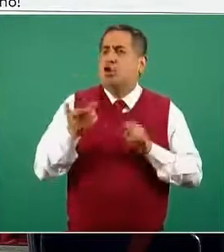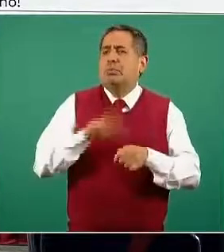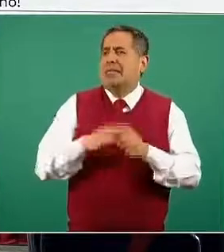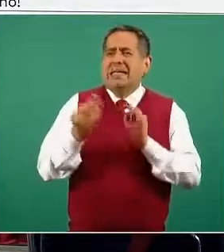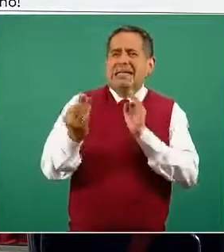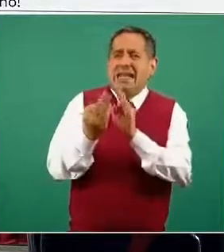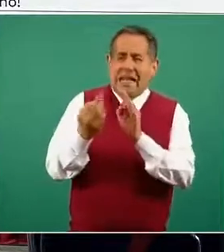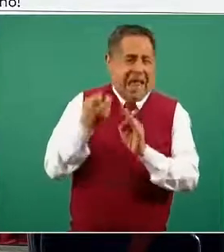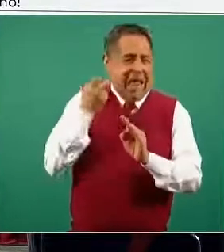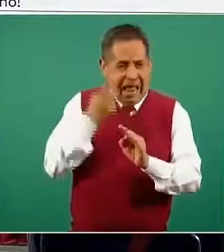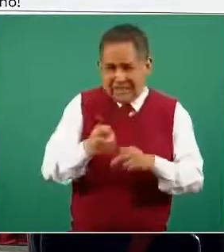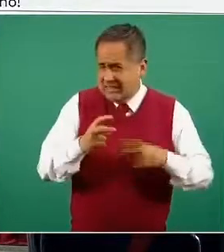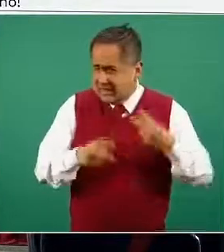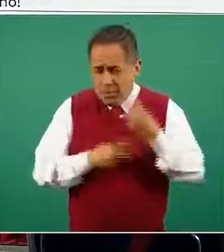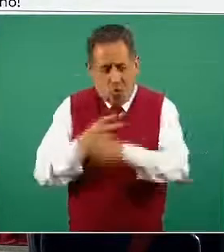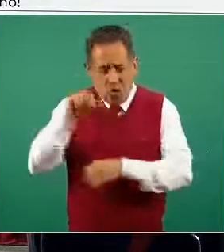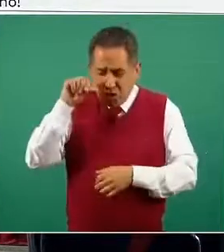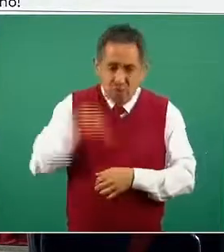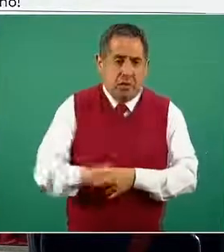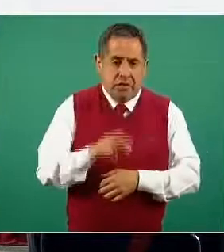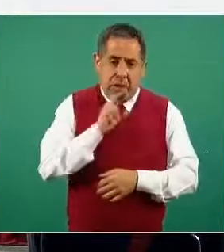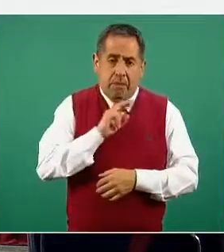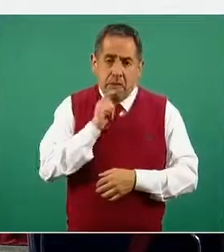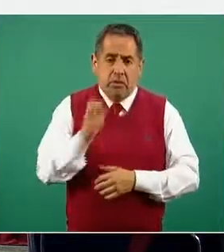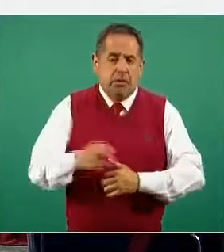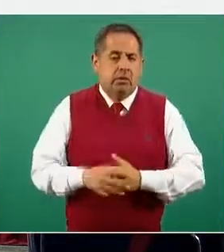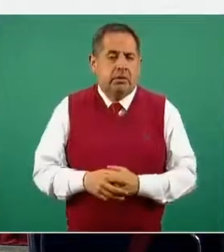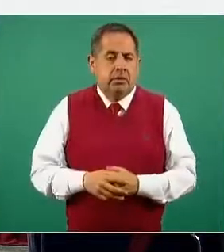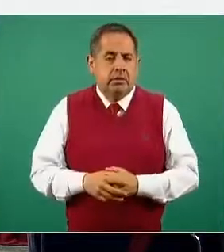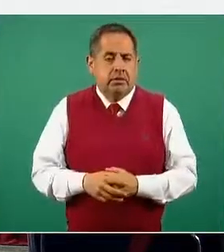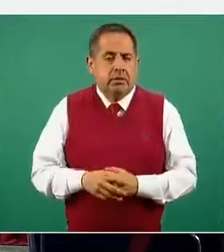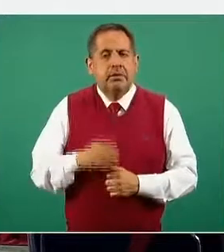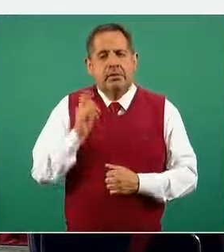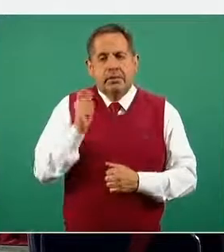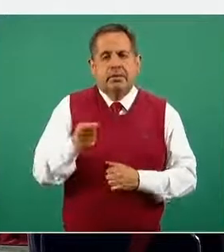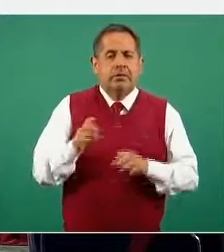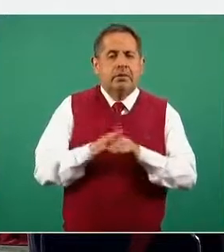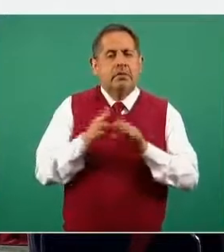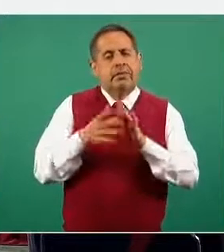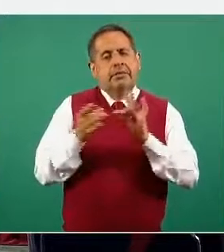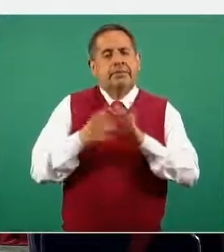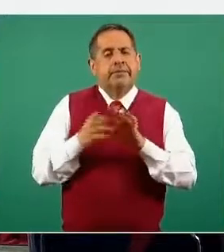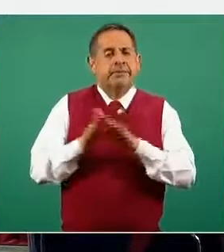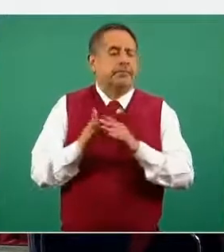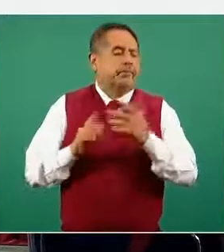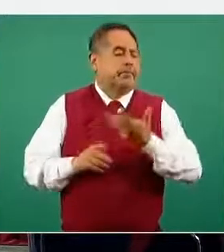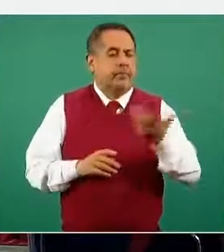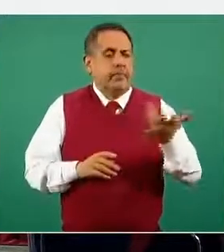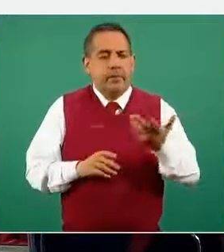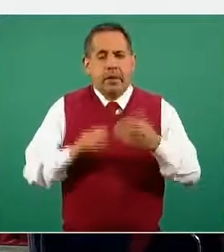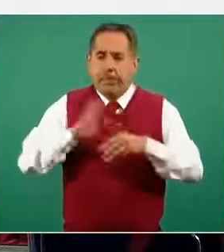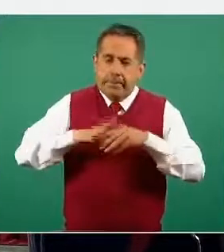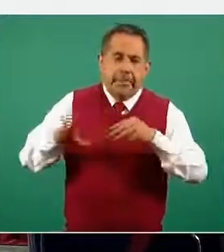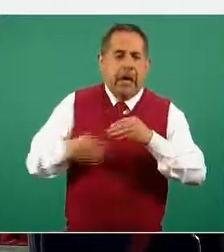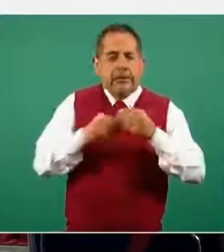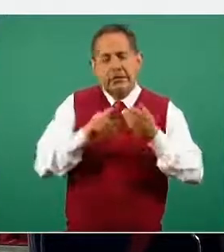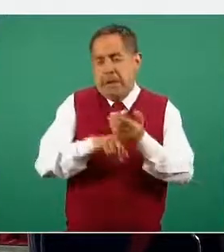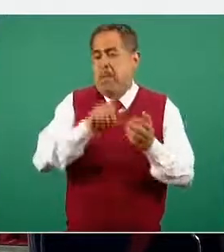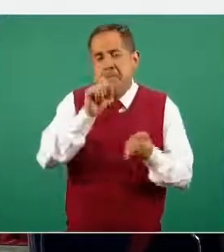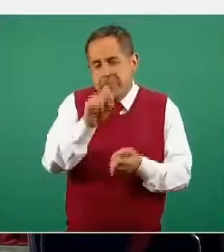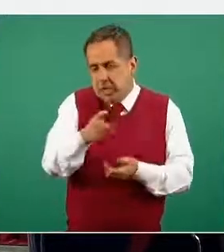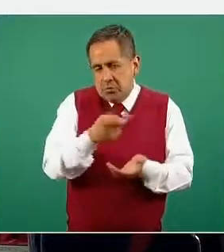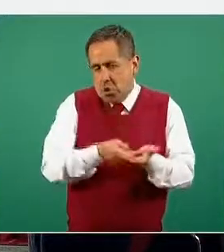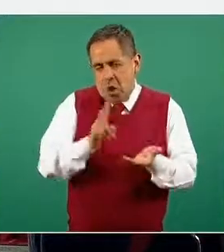la que sigue por favor a estas ciertamente pues se han sumado los síntomas